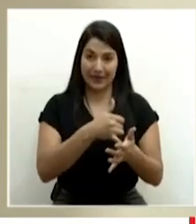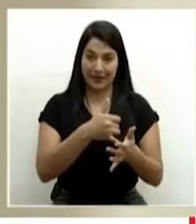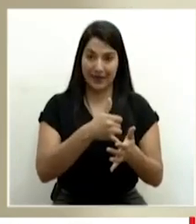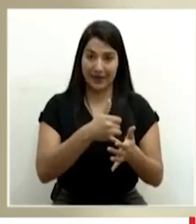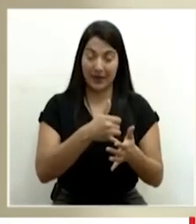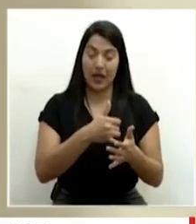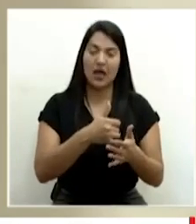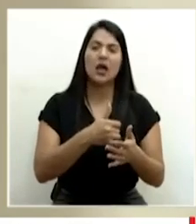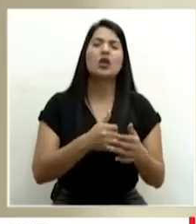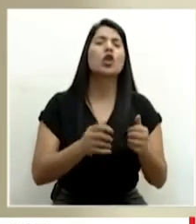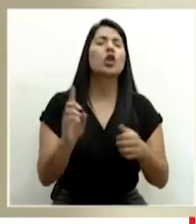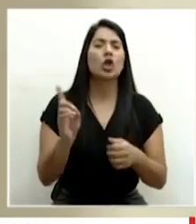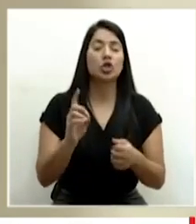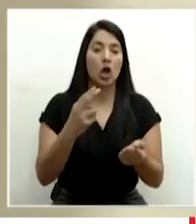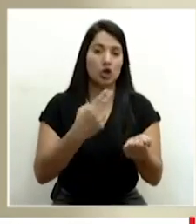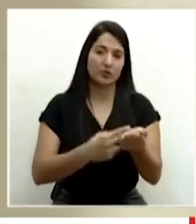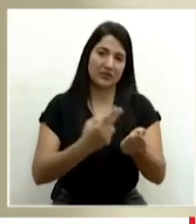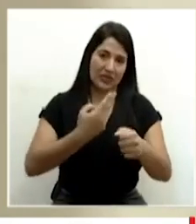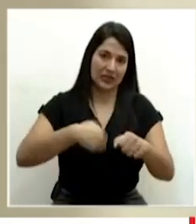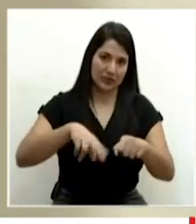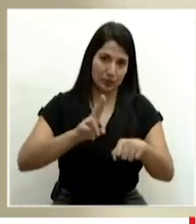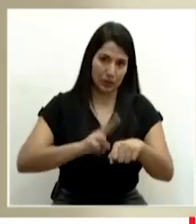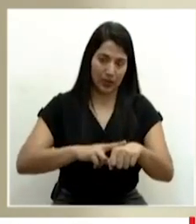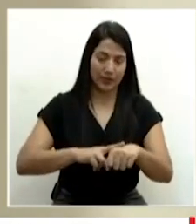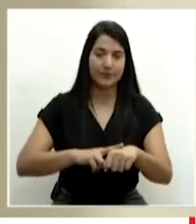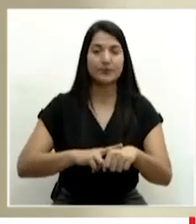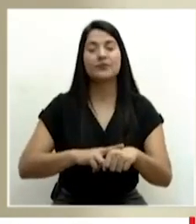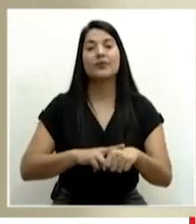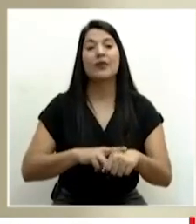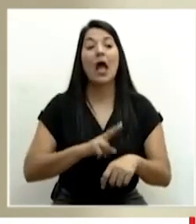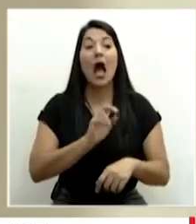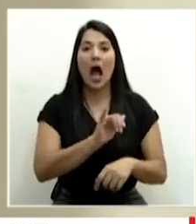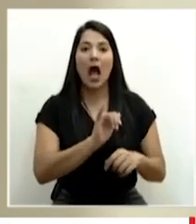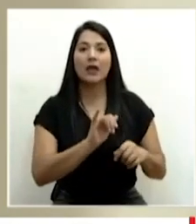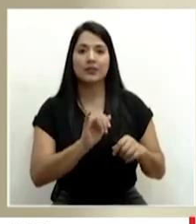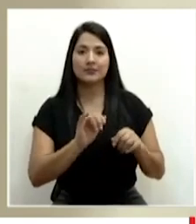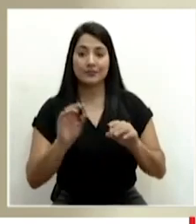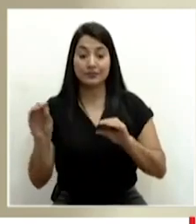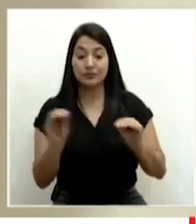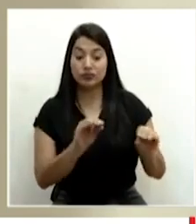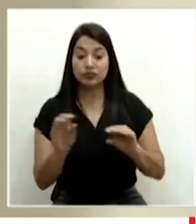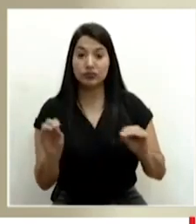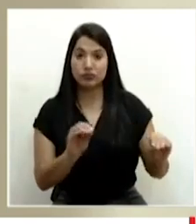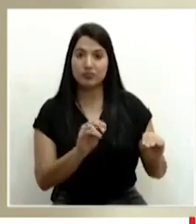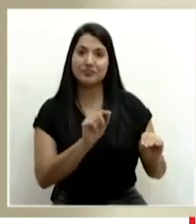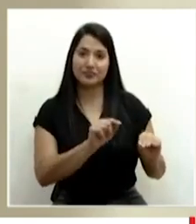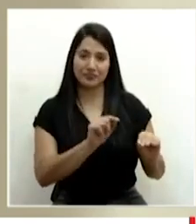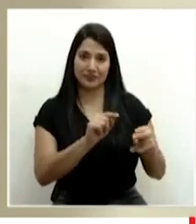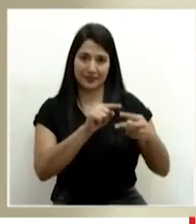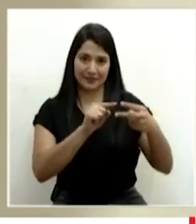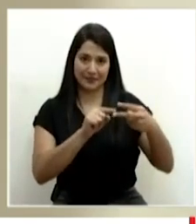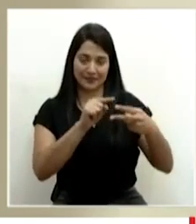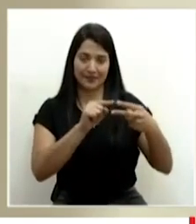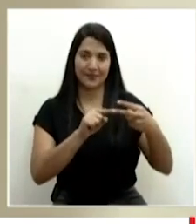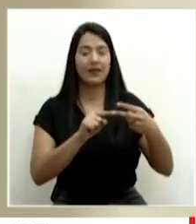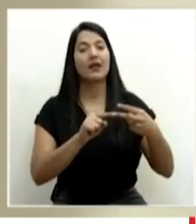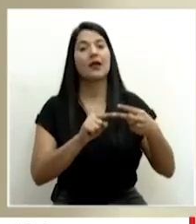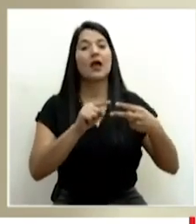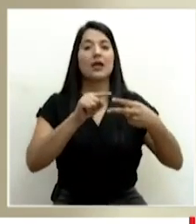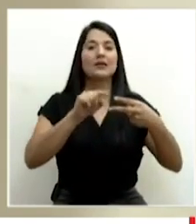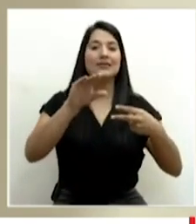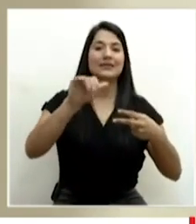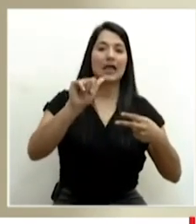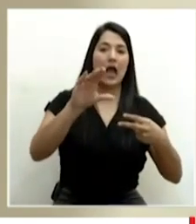principalmente los hospitales nacionales. Hay donde se concentran esos casos. Pero, digamos,